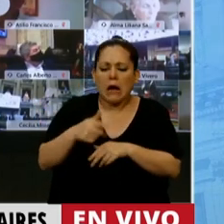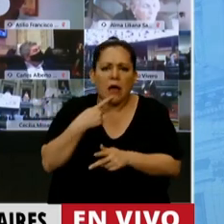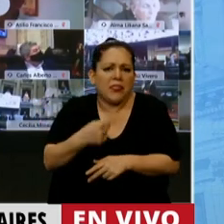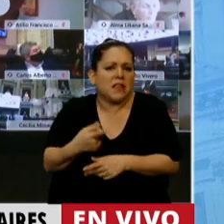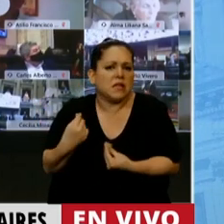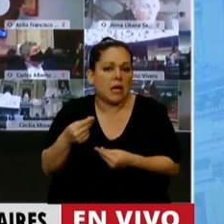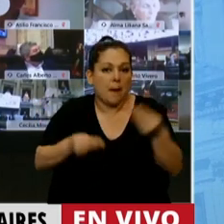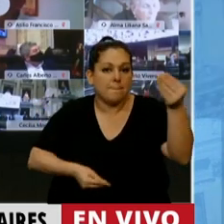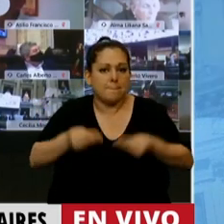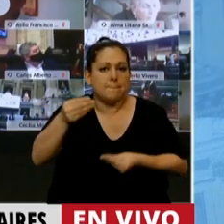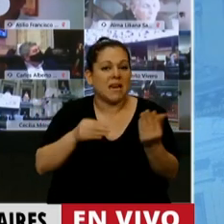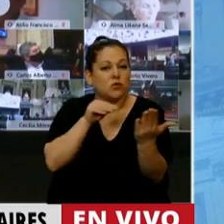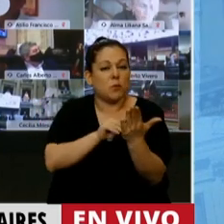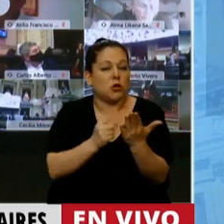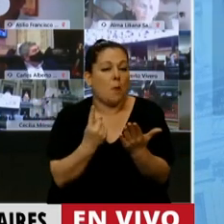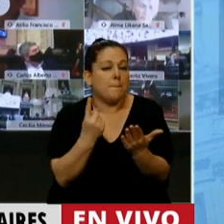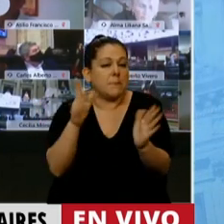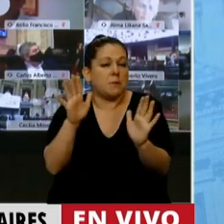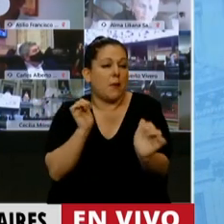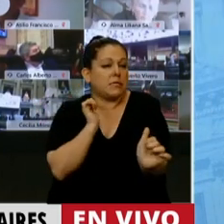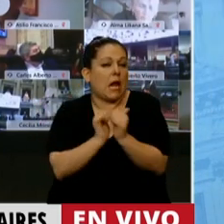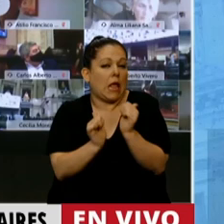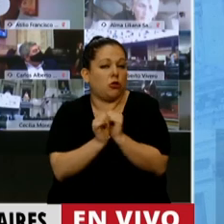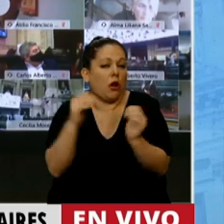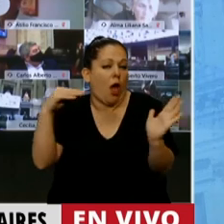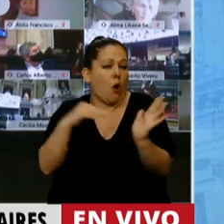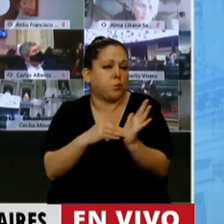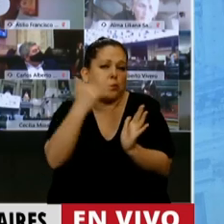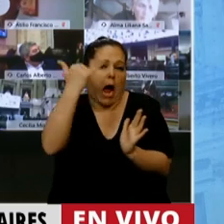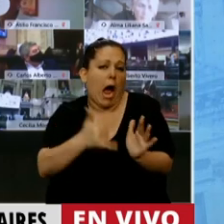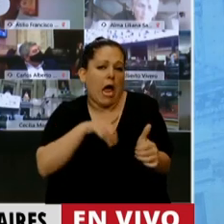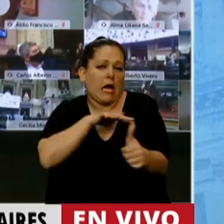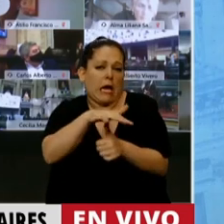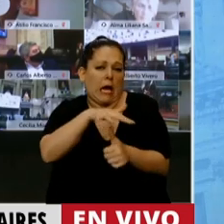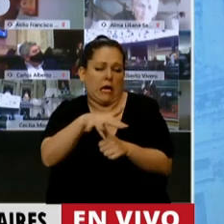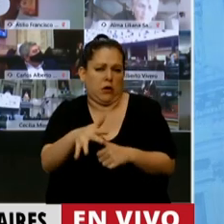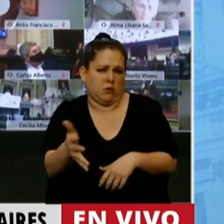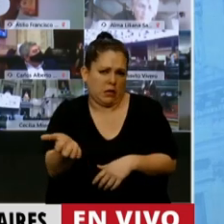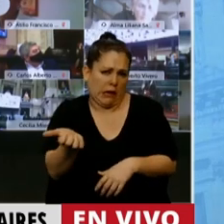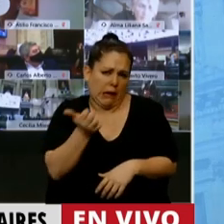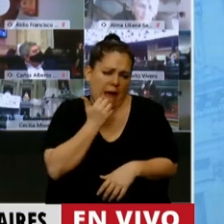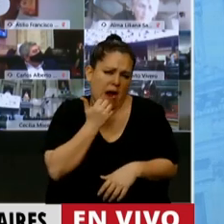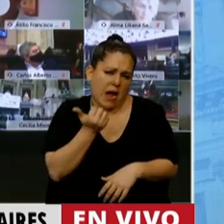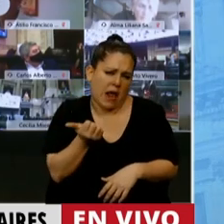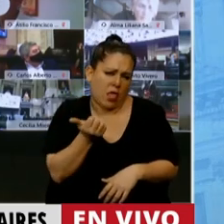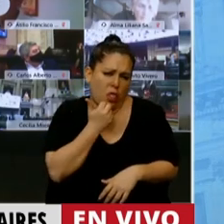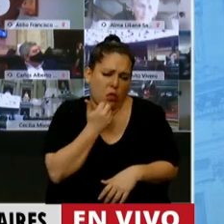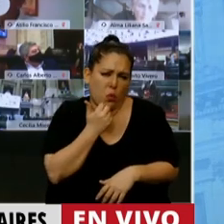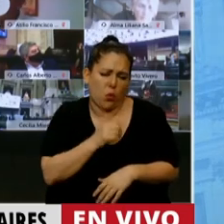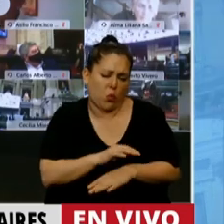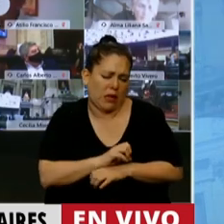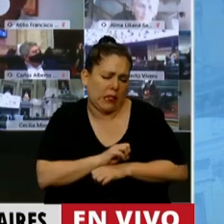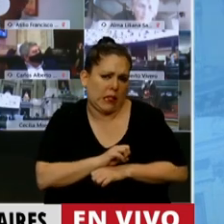presupuesto, el primero en la historia que tiene perspectiva de género. ¿Habráse visto tamaña caradurez? ¿Habráse